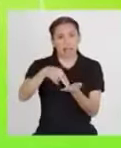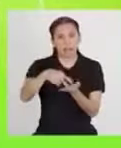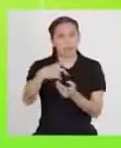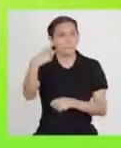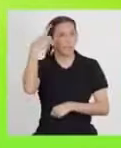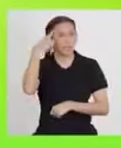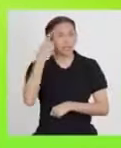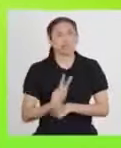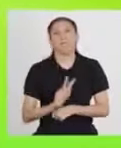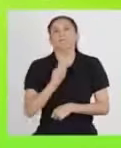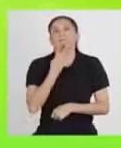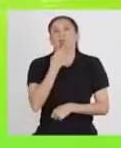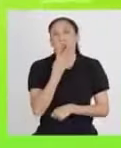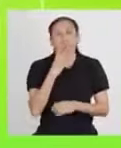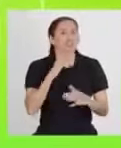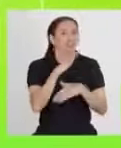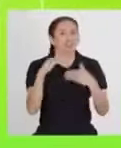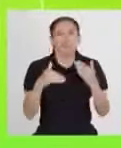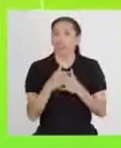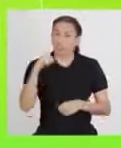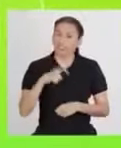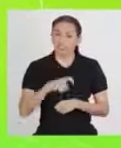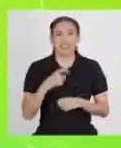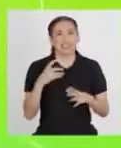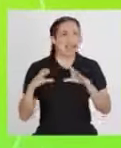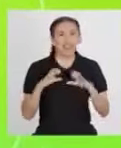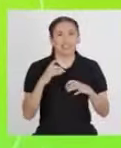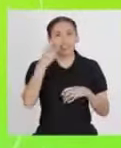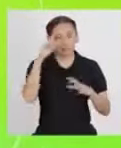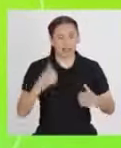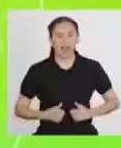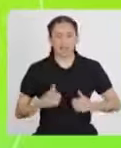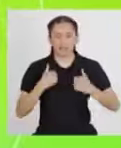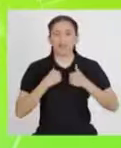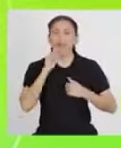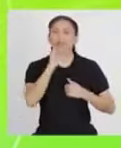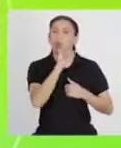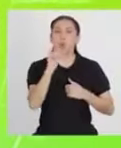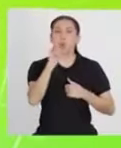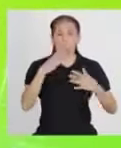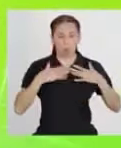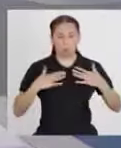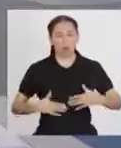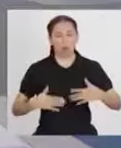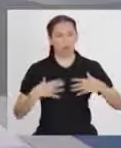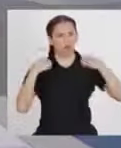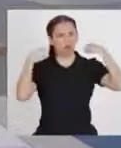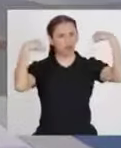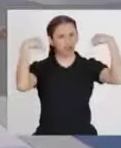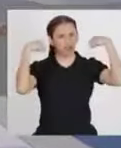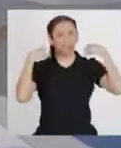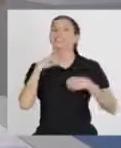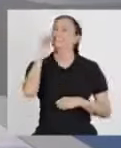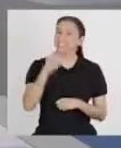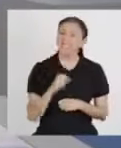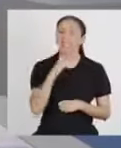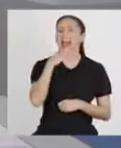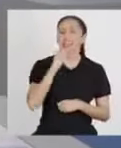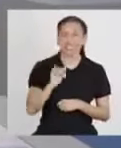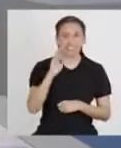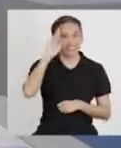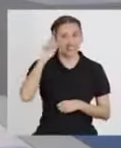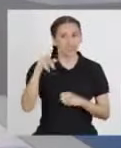pensar y respirar y todo lo que necesitamos para vivir y para tener un cuerpo fuerte. ¡Así es, equipo